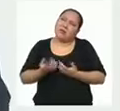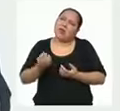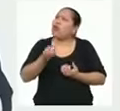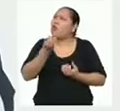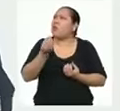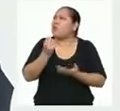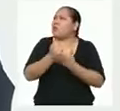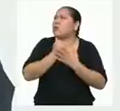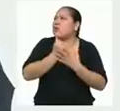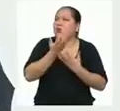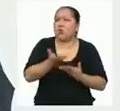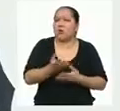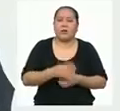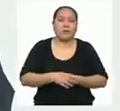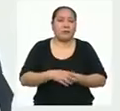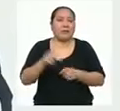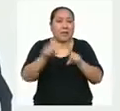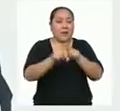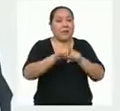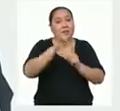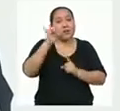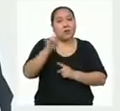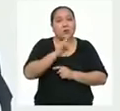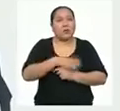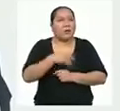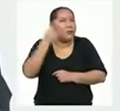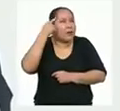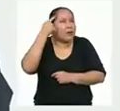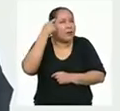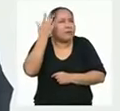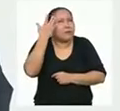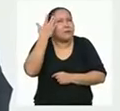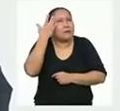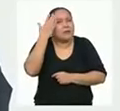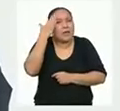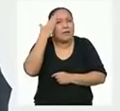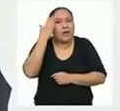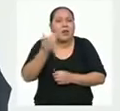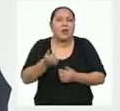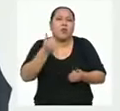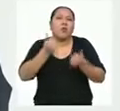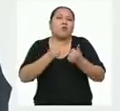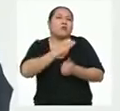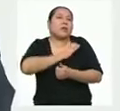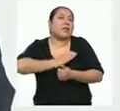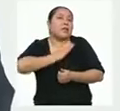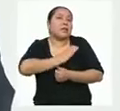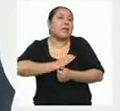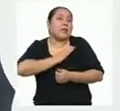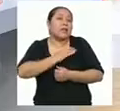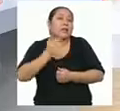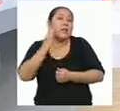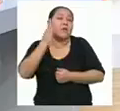utilidad? También se puede usar para predecir ciertos comportamientos y tomar decisiones.